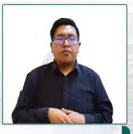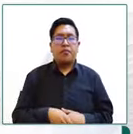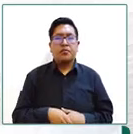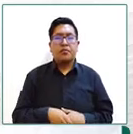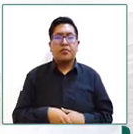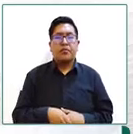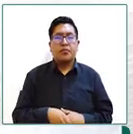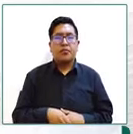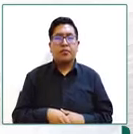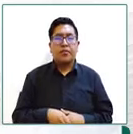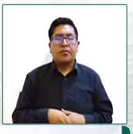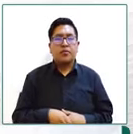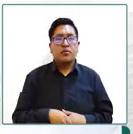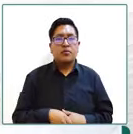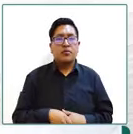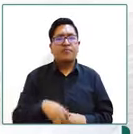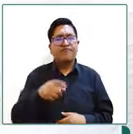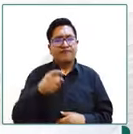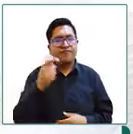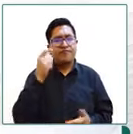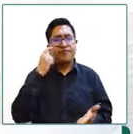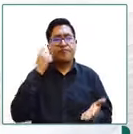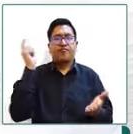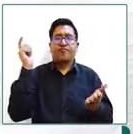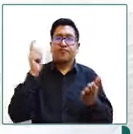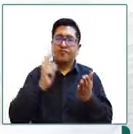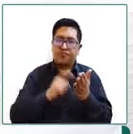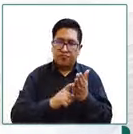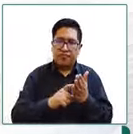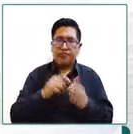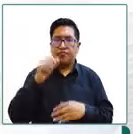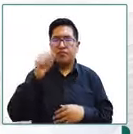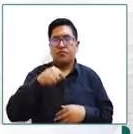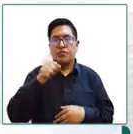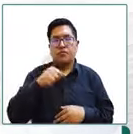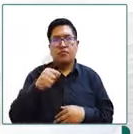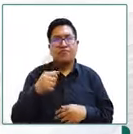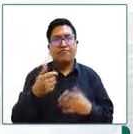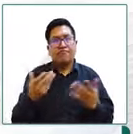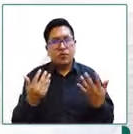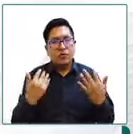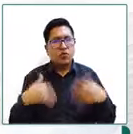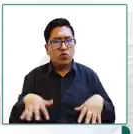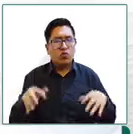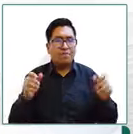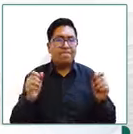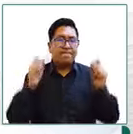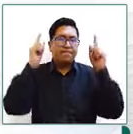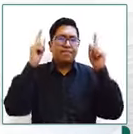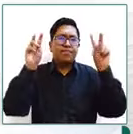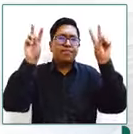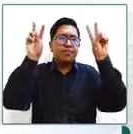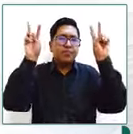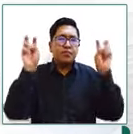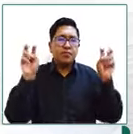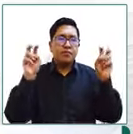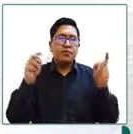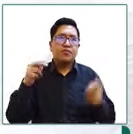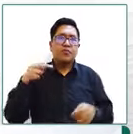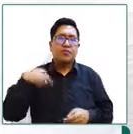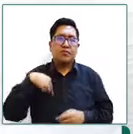esto también nos llama la atención es un es un dato que nosotros nosotros